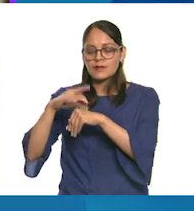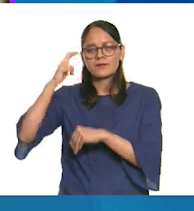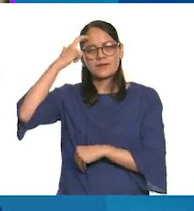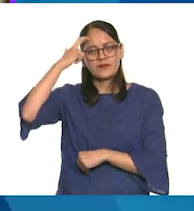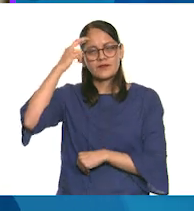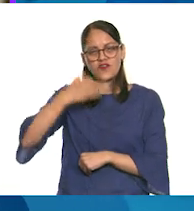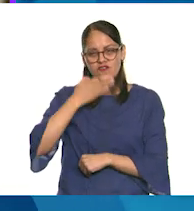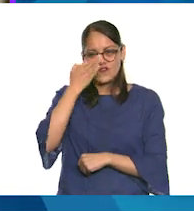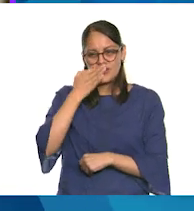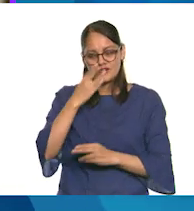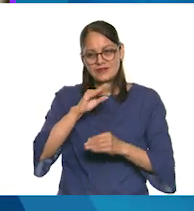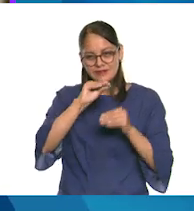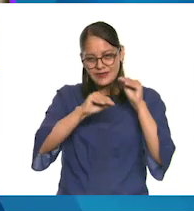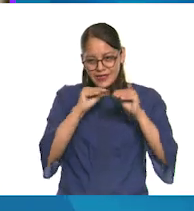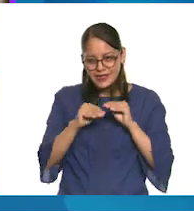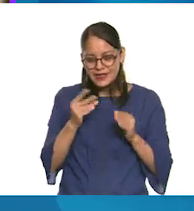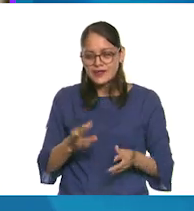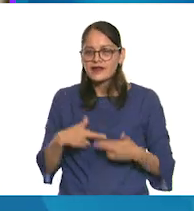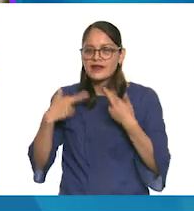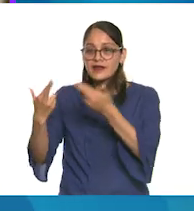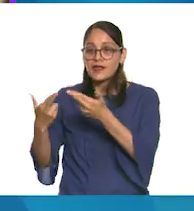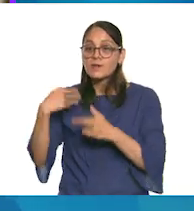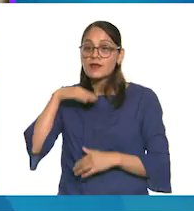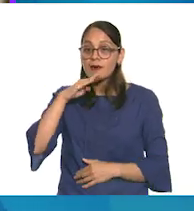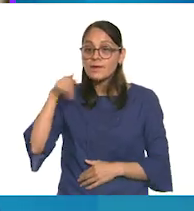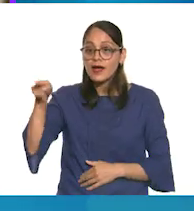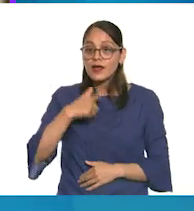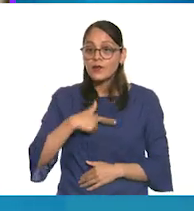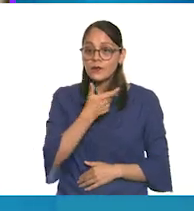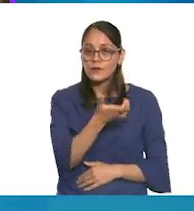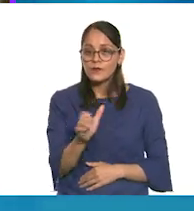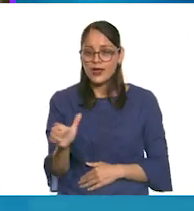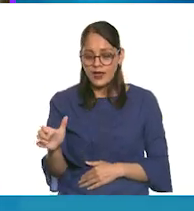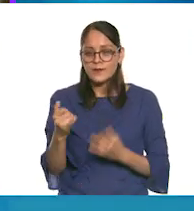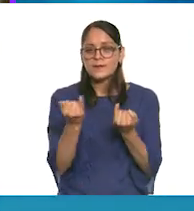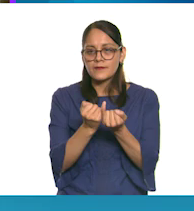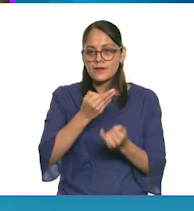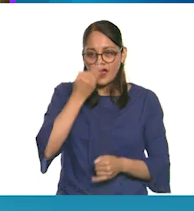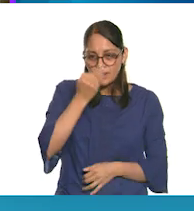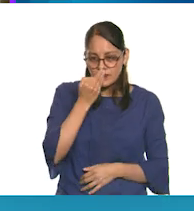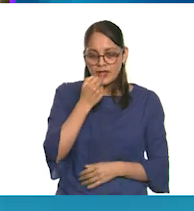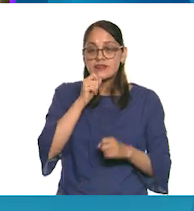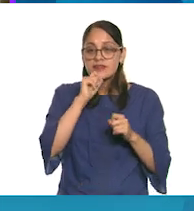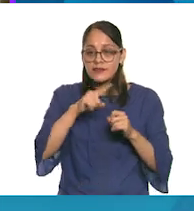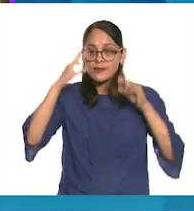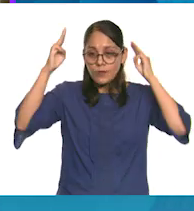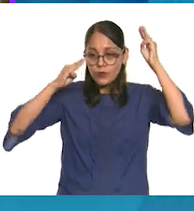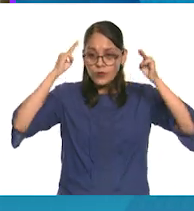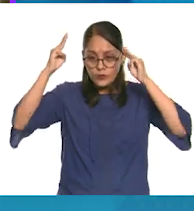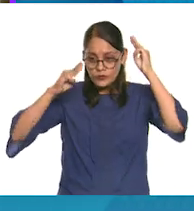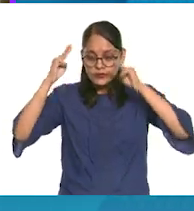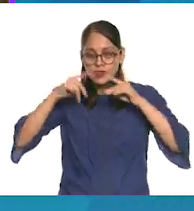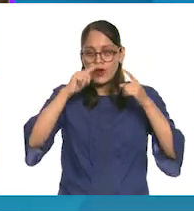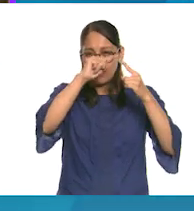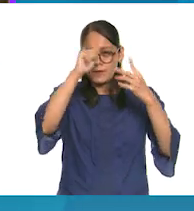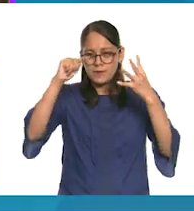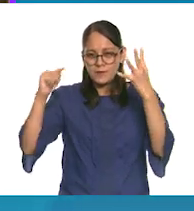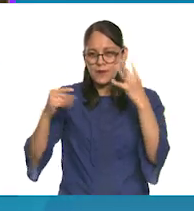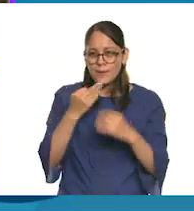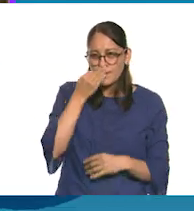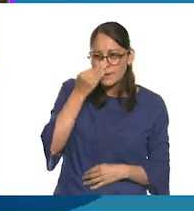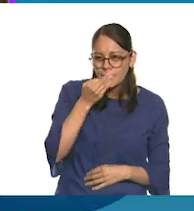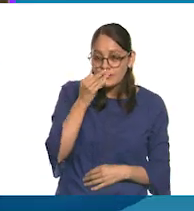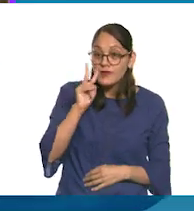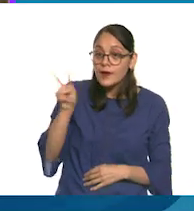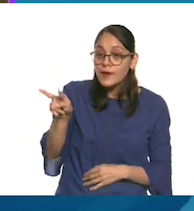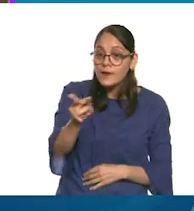A ella le gusta mucho el campo y las flores también. En el museo vimos algunas flores que llamaron su